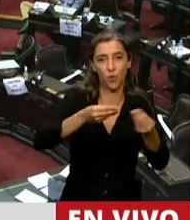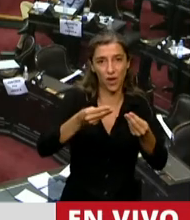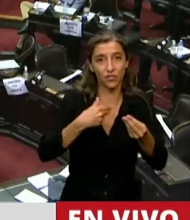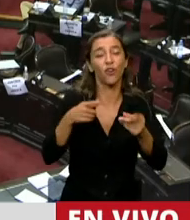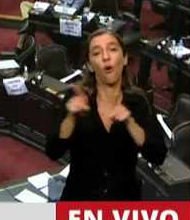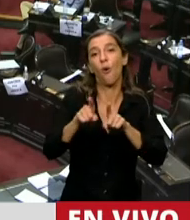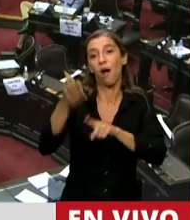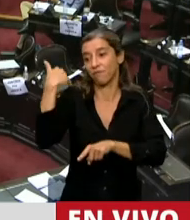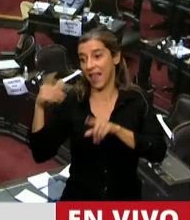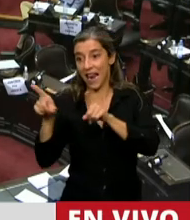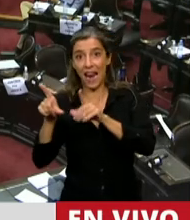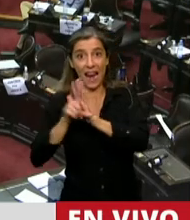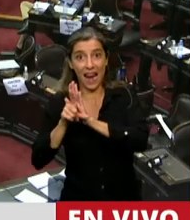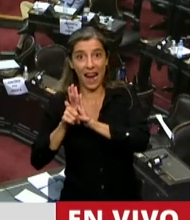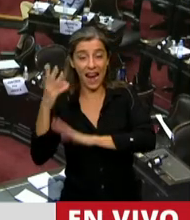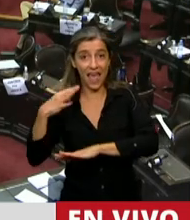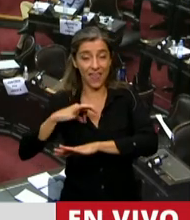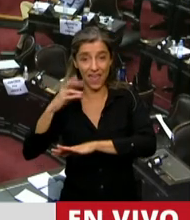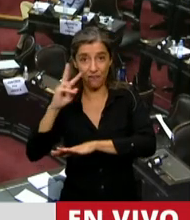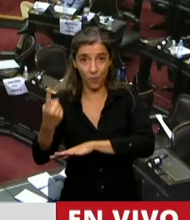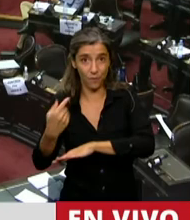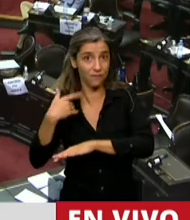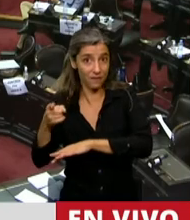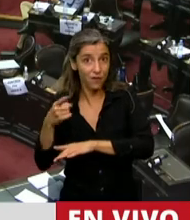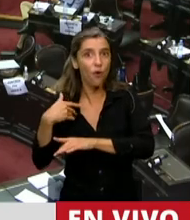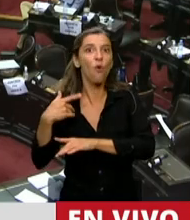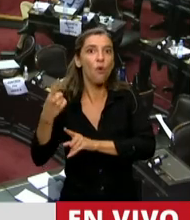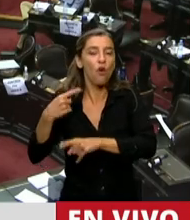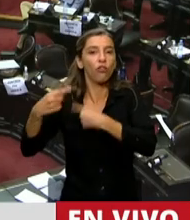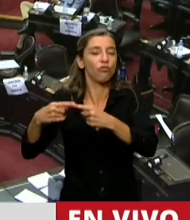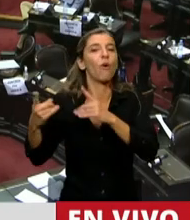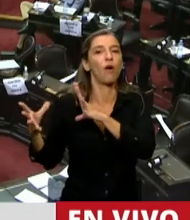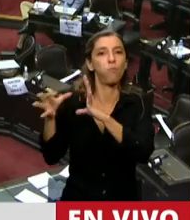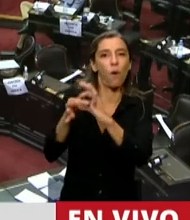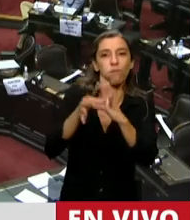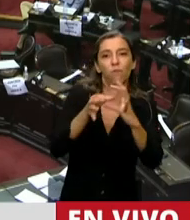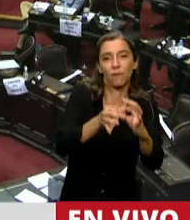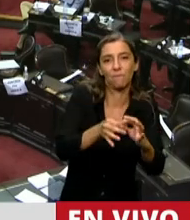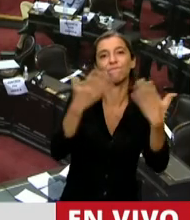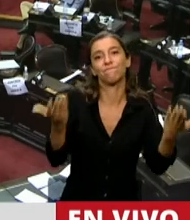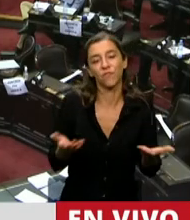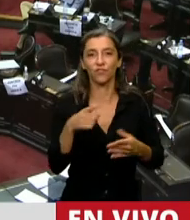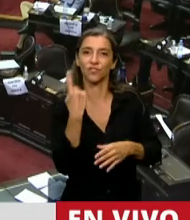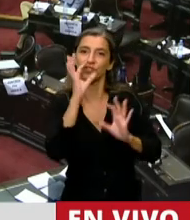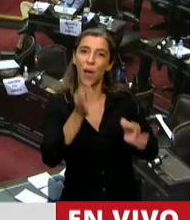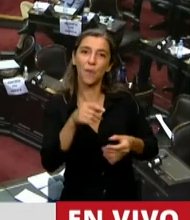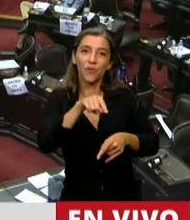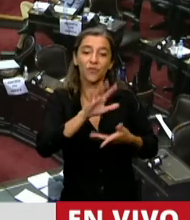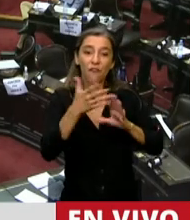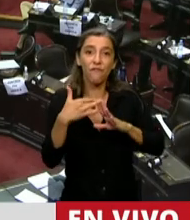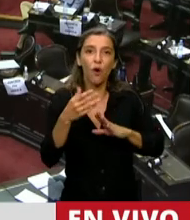potenciar esa estructura de organismo y el financiamiento es un componente esencial para